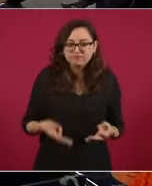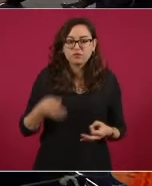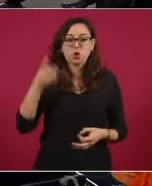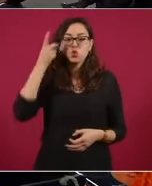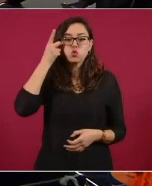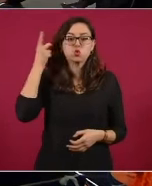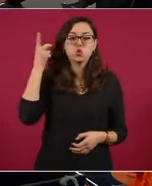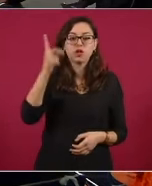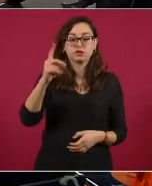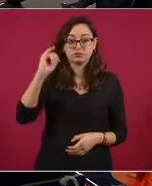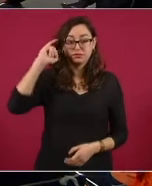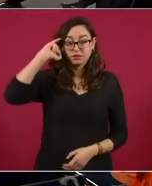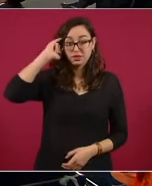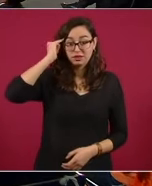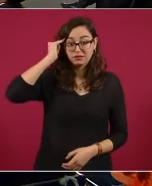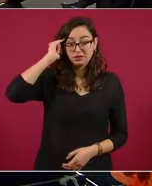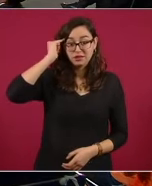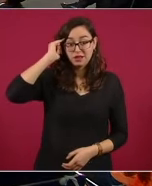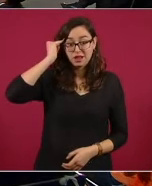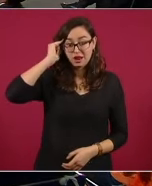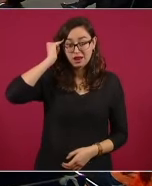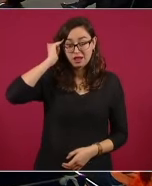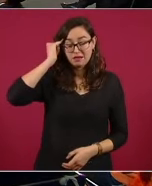aquí está Acumal,